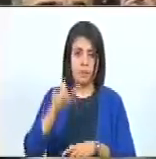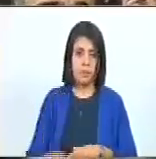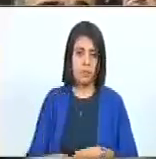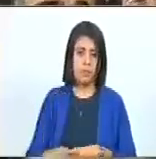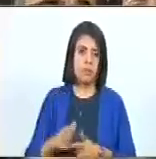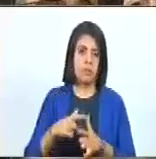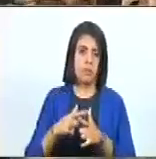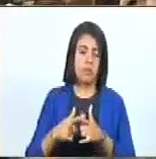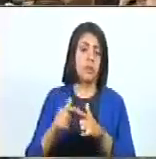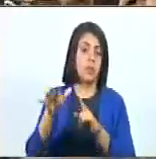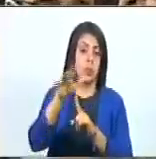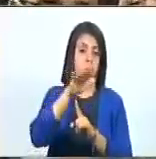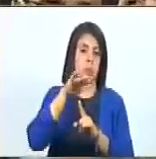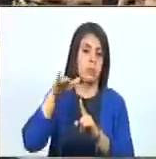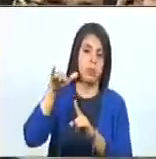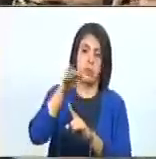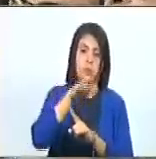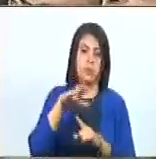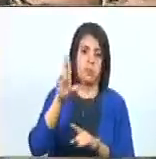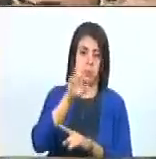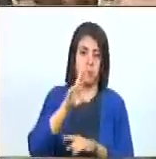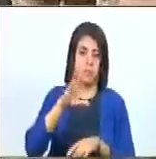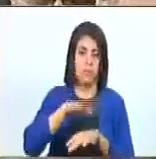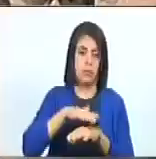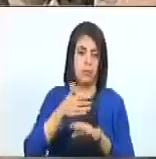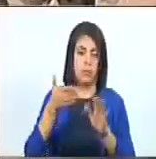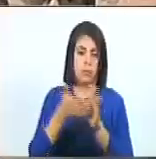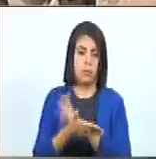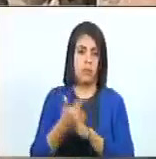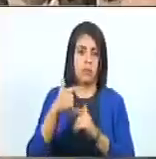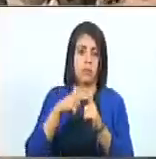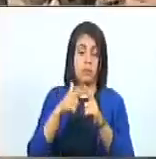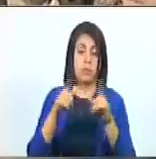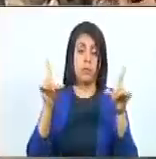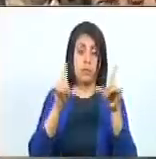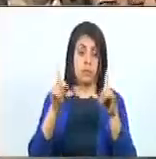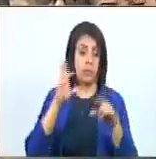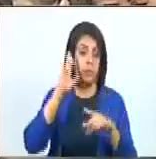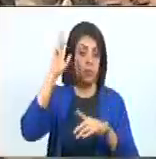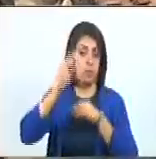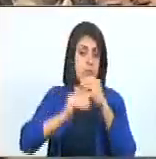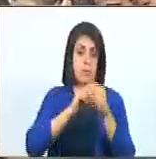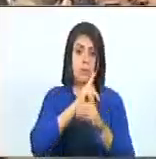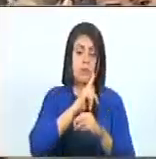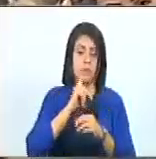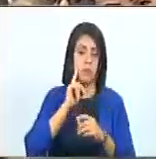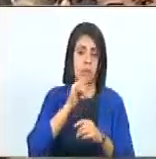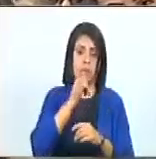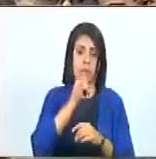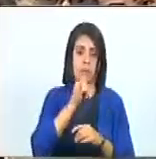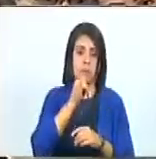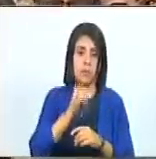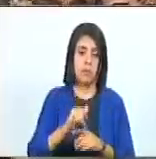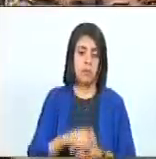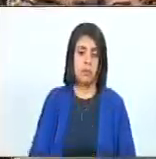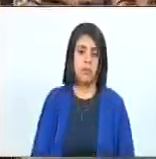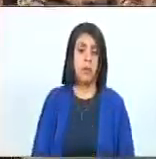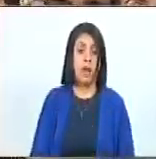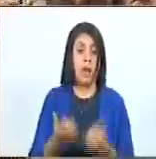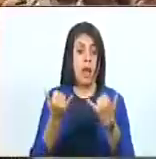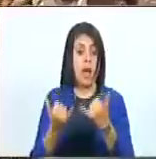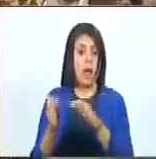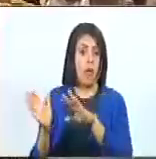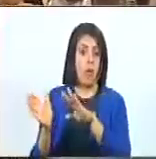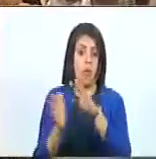criminalización utilizada a través de los medios que se llamaba noticia crimini. ahora,